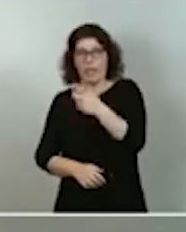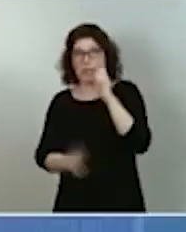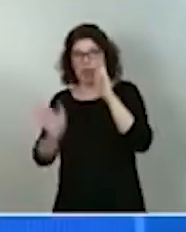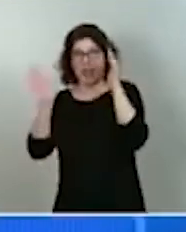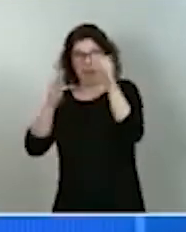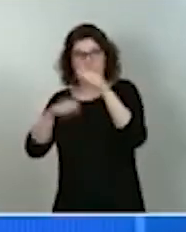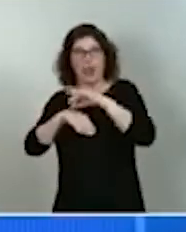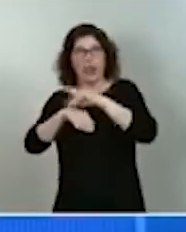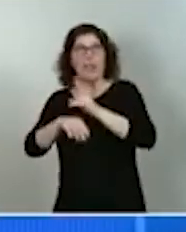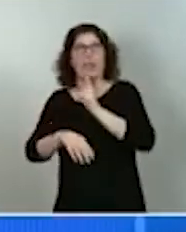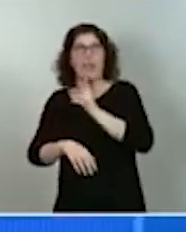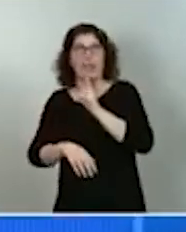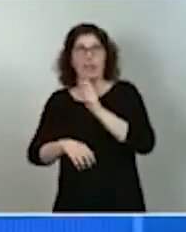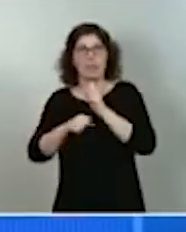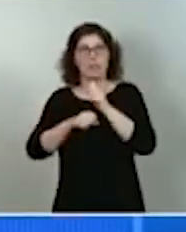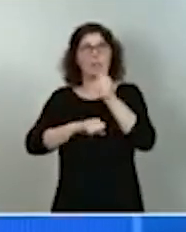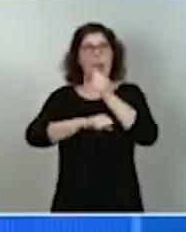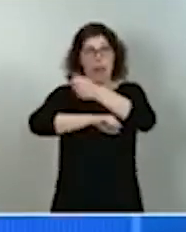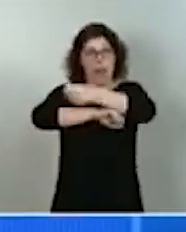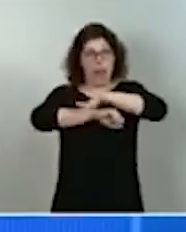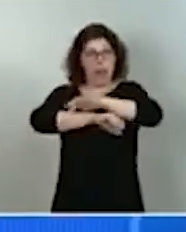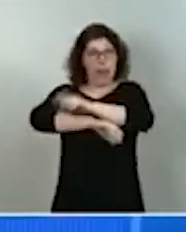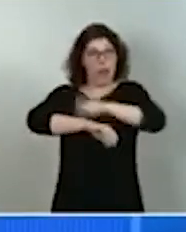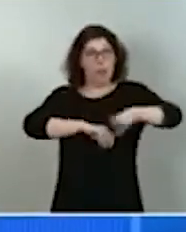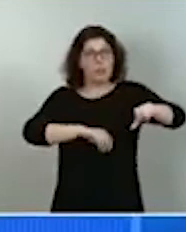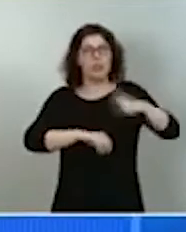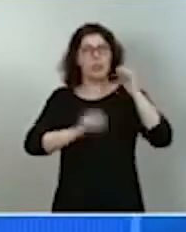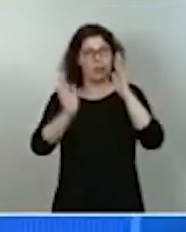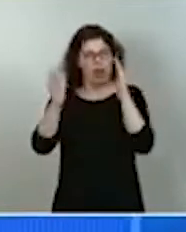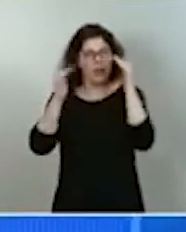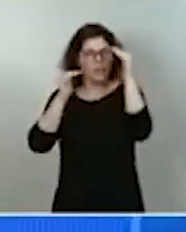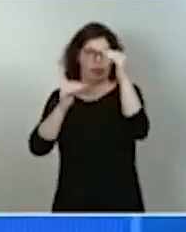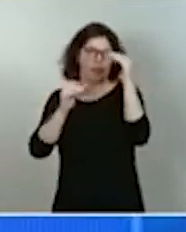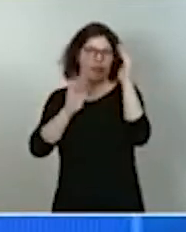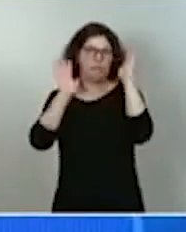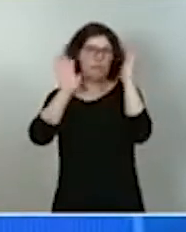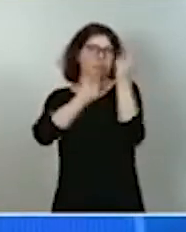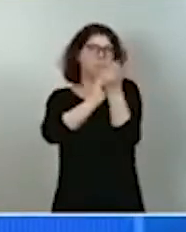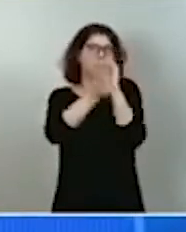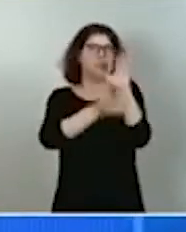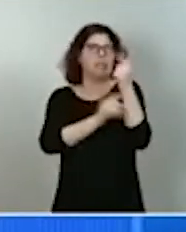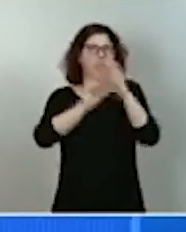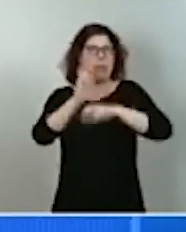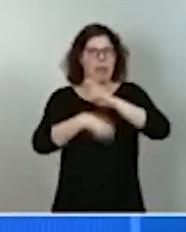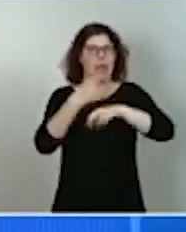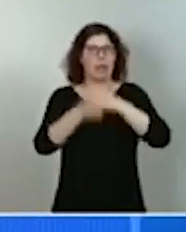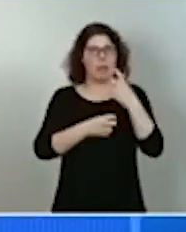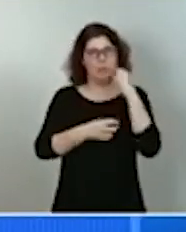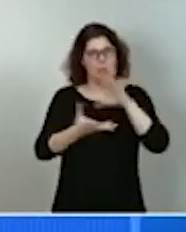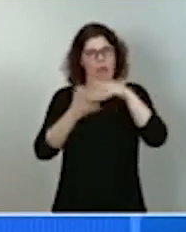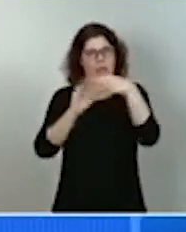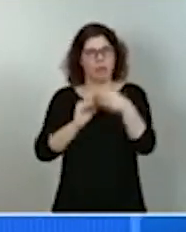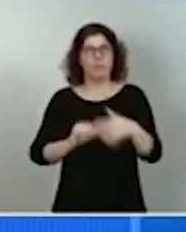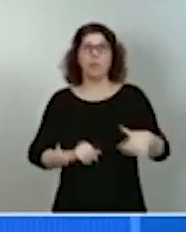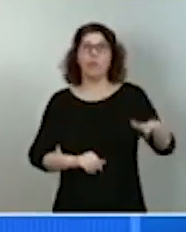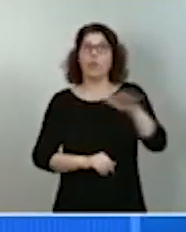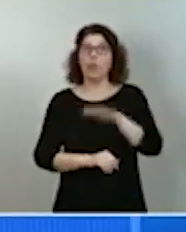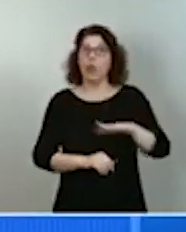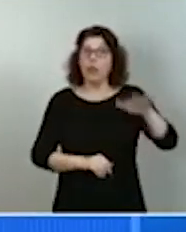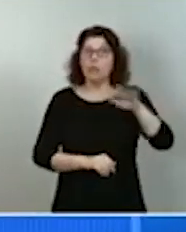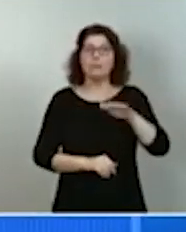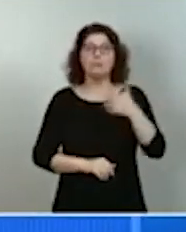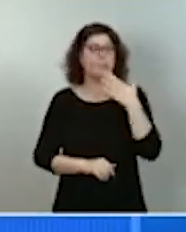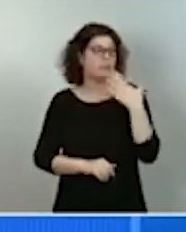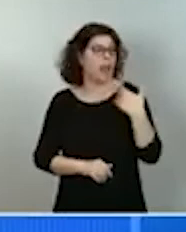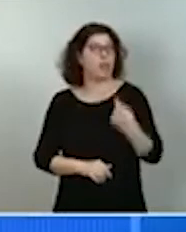un litoral que debe resistir a los embates del cambio climático, zonas inundables en las que se ubican actividades que, si hasta hace poco corrían